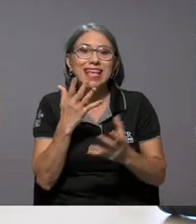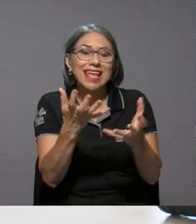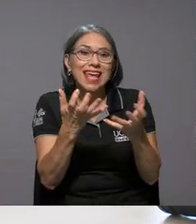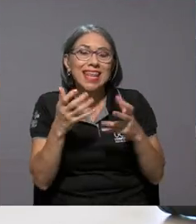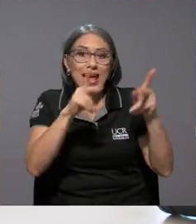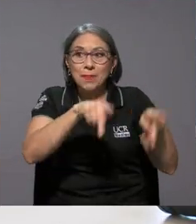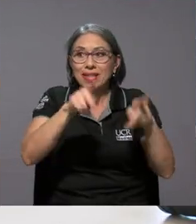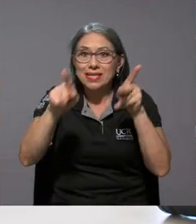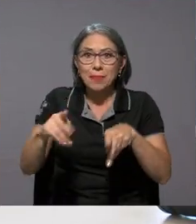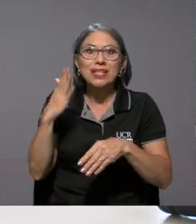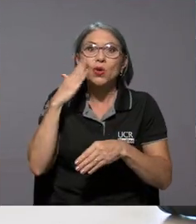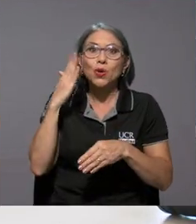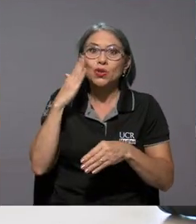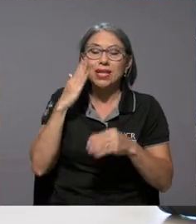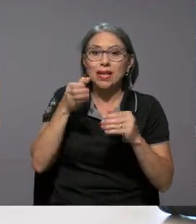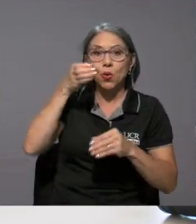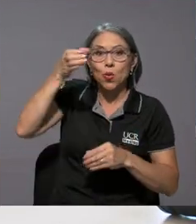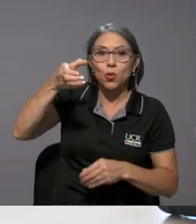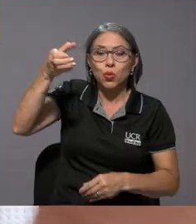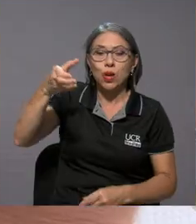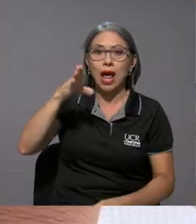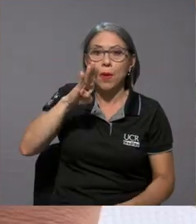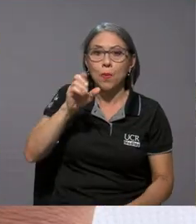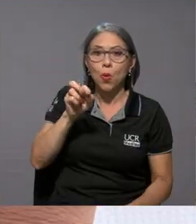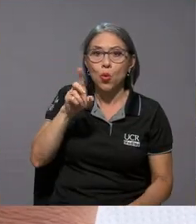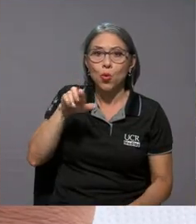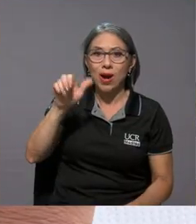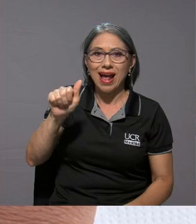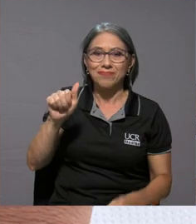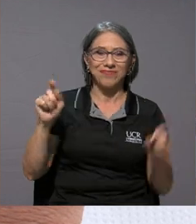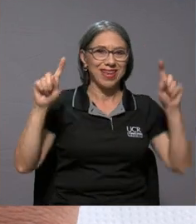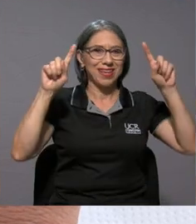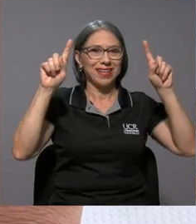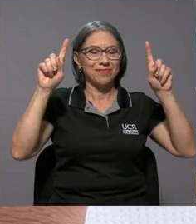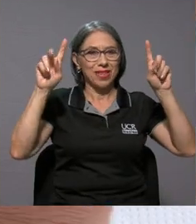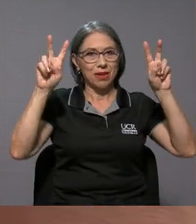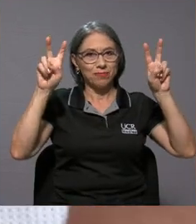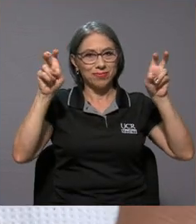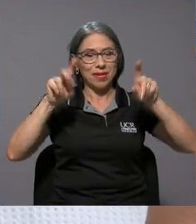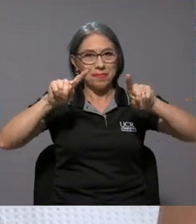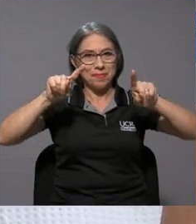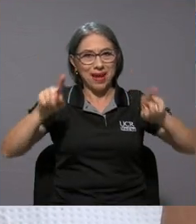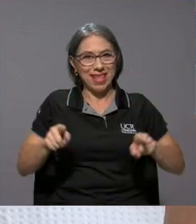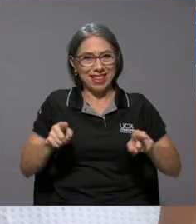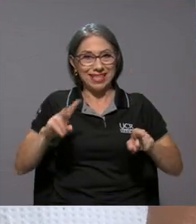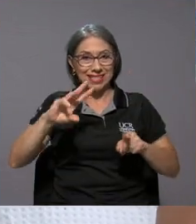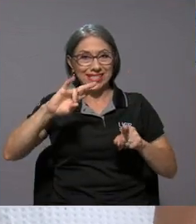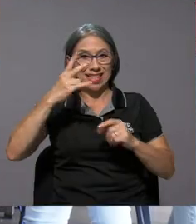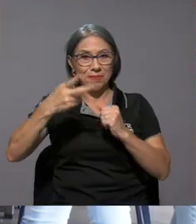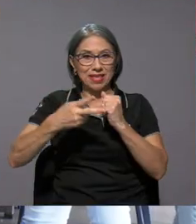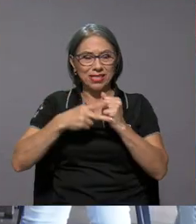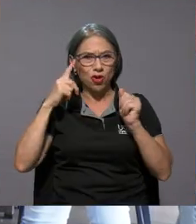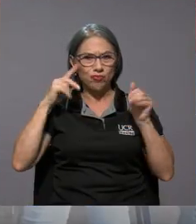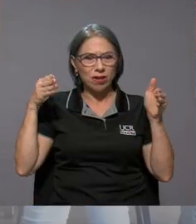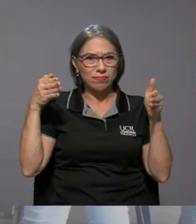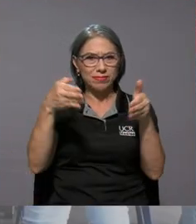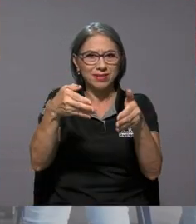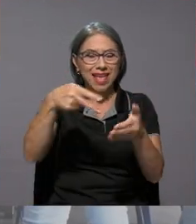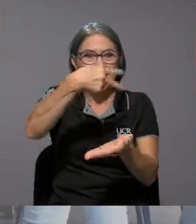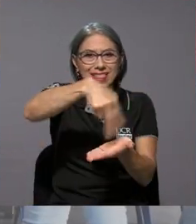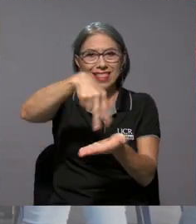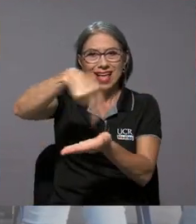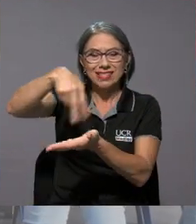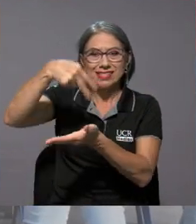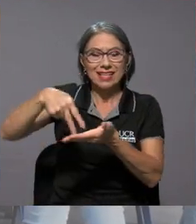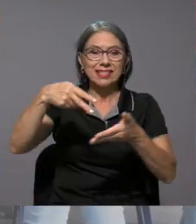a la cultura boruca. Bueno, paréntesis, en este caso, en esta séptima edición, está dedicada hacia nuestras danzas y poblaciones